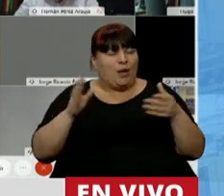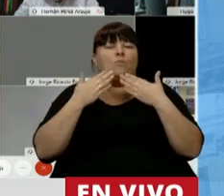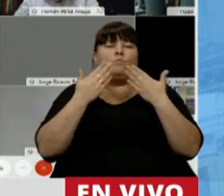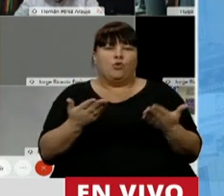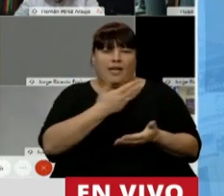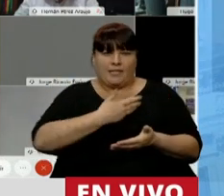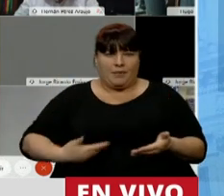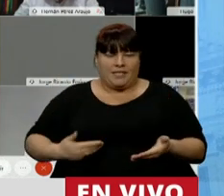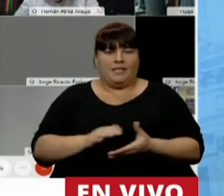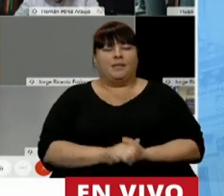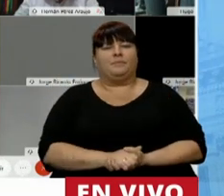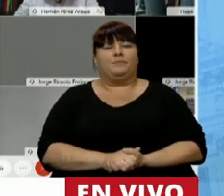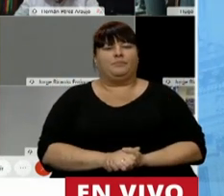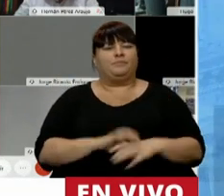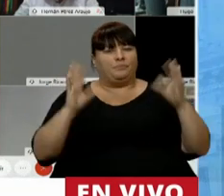Muchísimas gracias, Presidente.